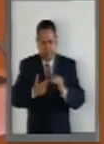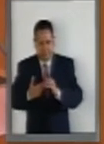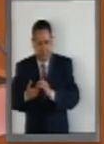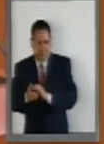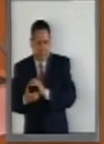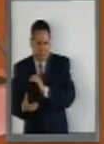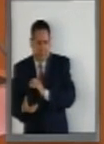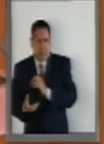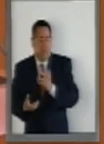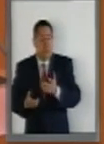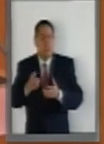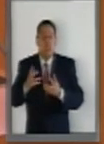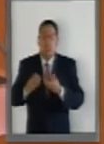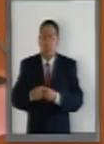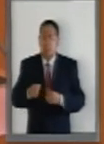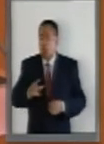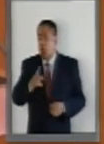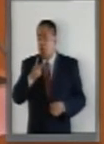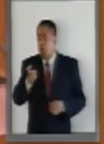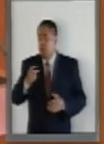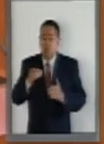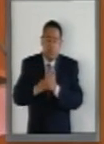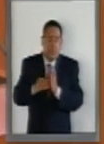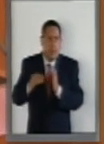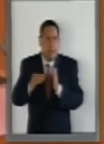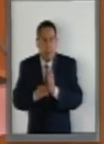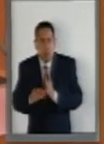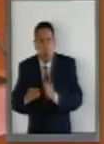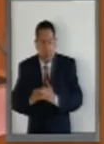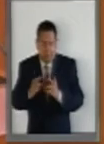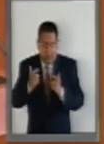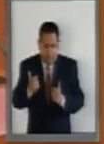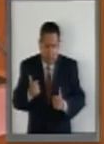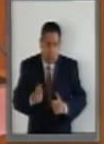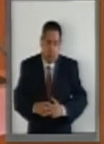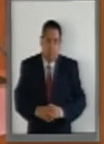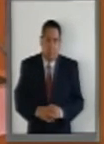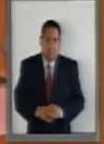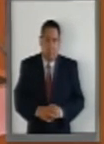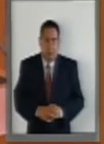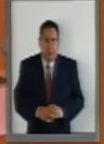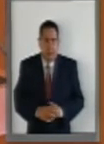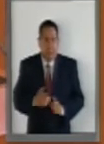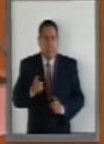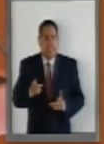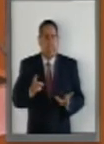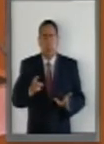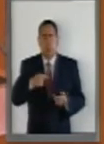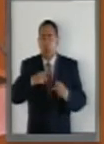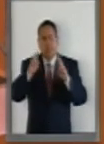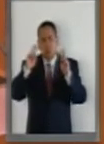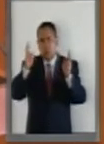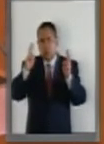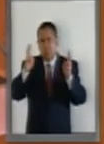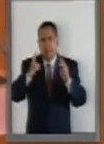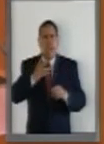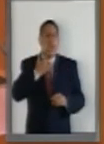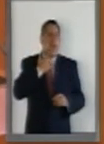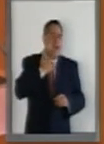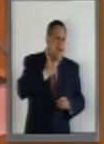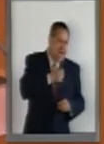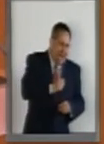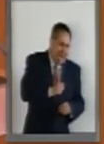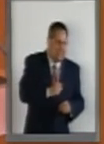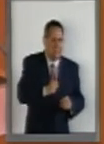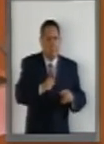hablando de 200 mil millones de pesos. Aquí no es un tema de gasolinas